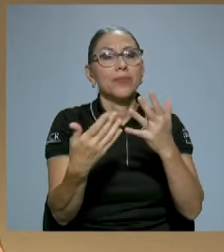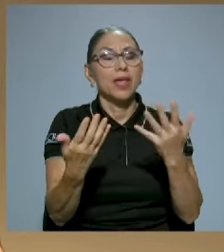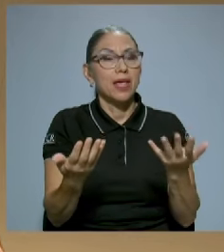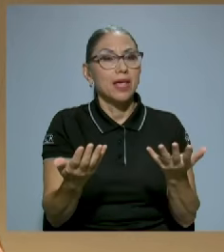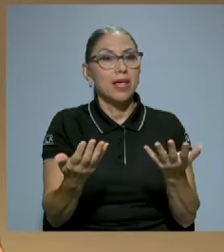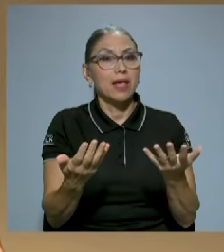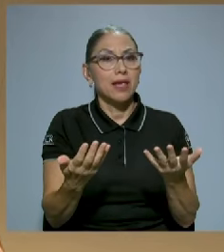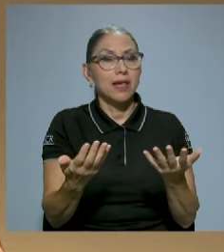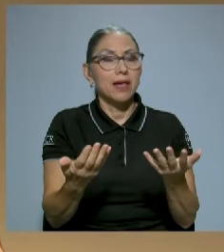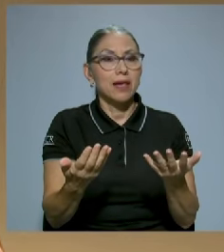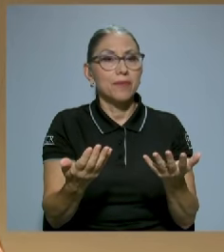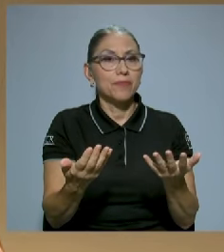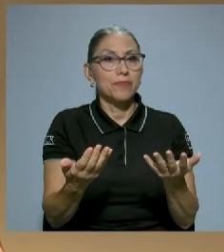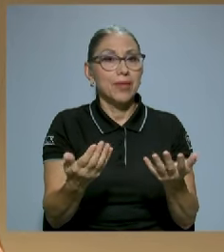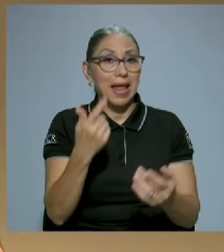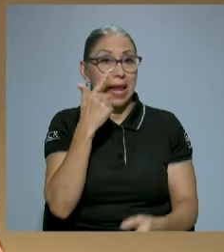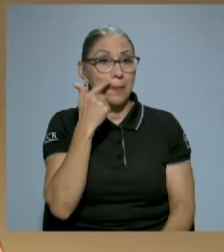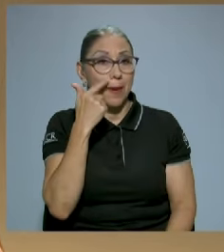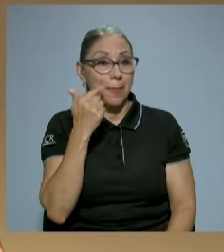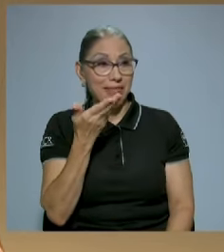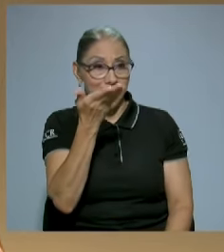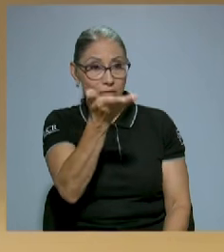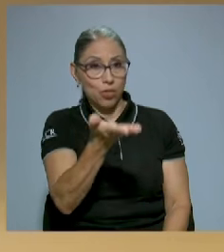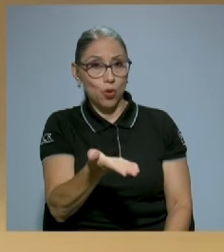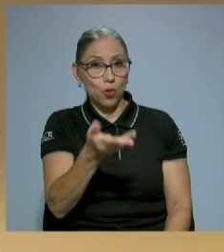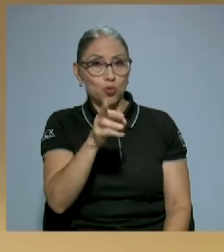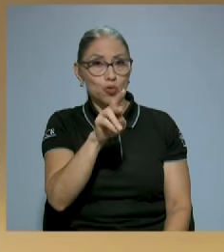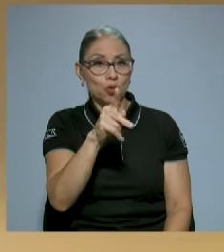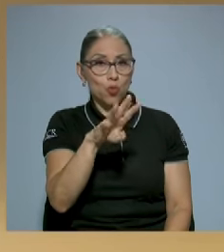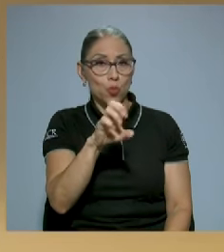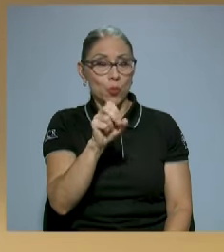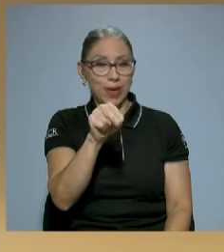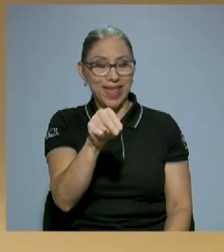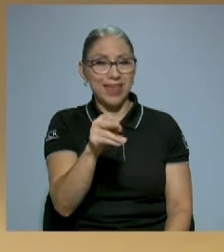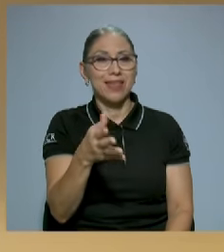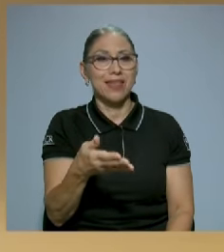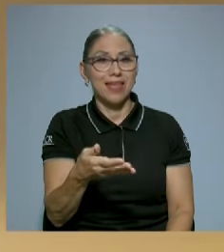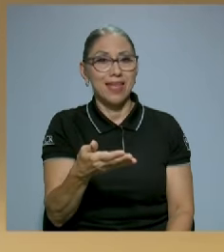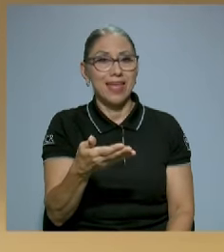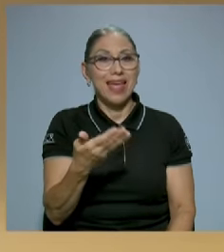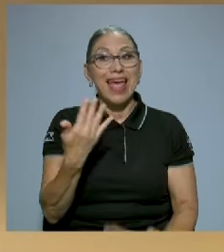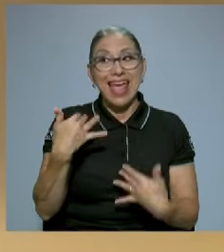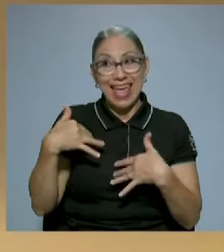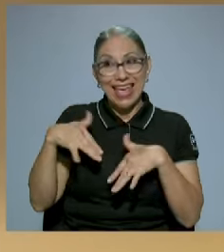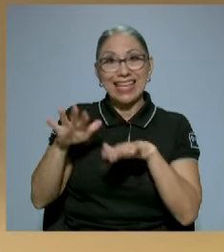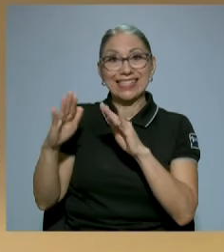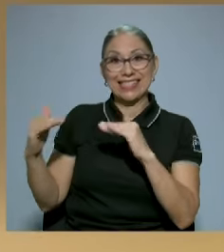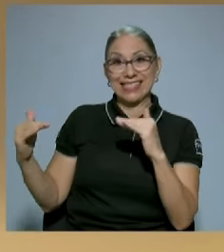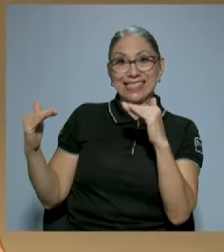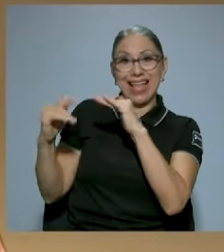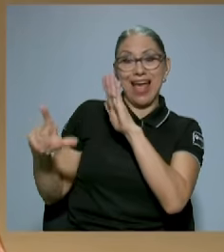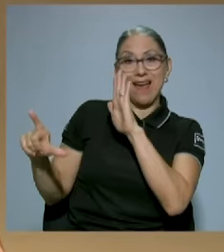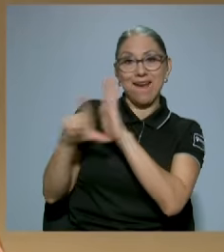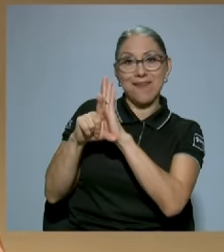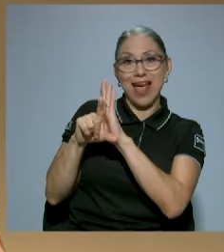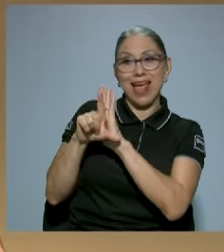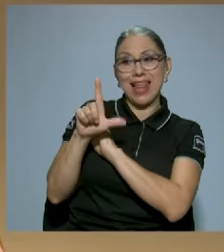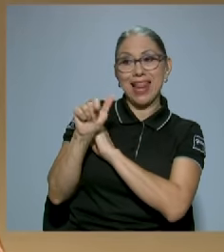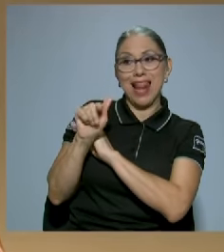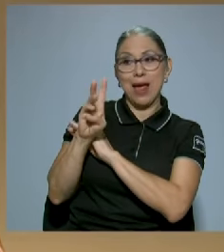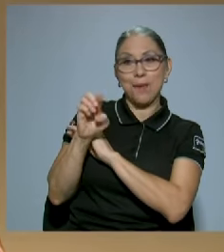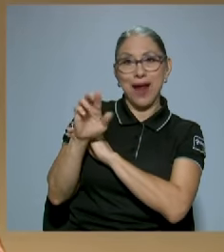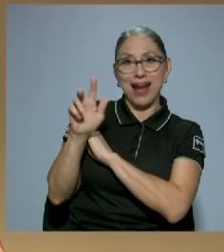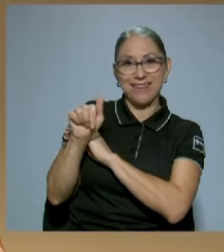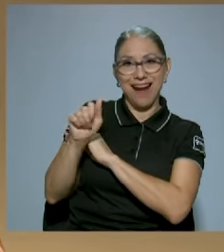el papá de don Rubén estaba en la barra, pero, corríjame por favor si me